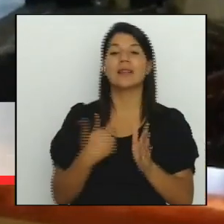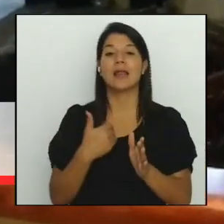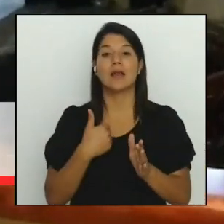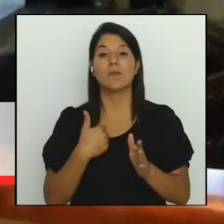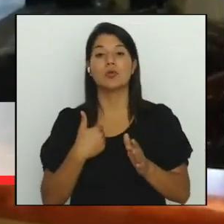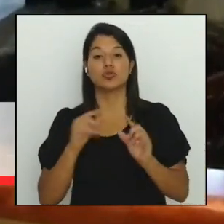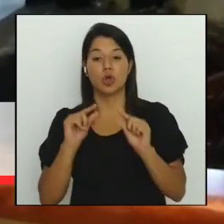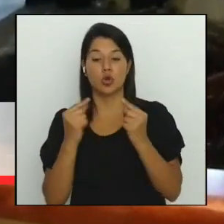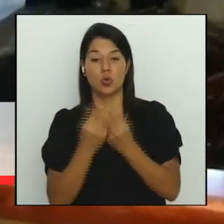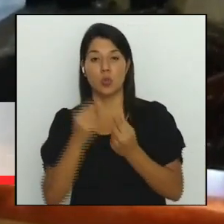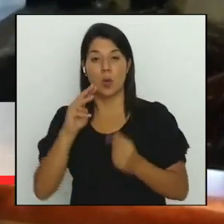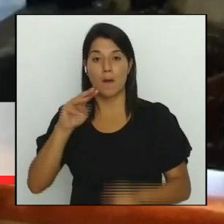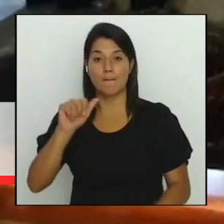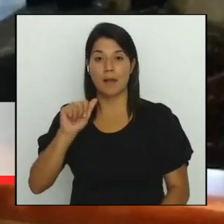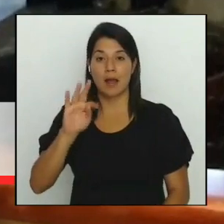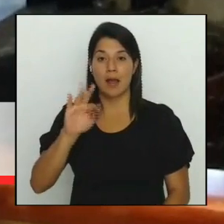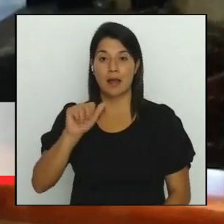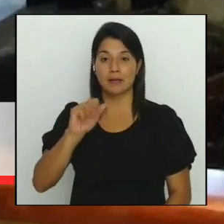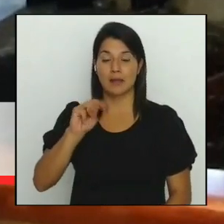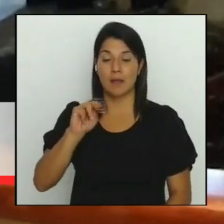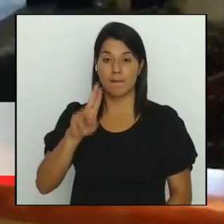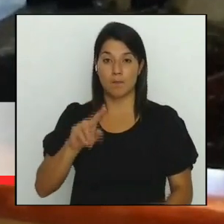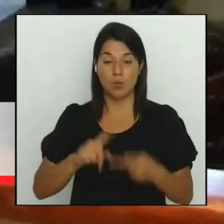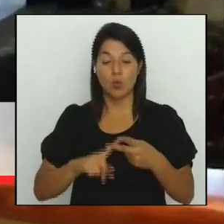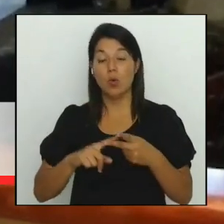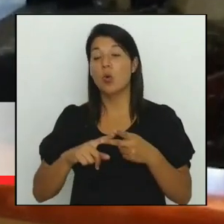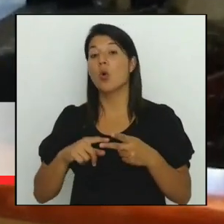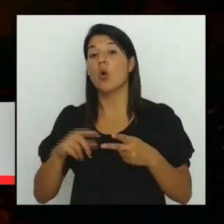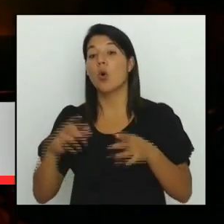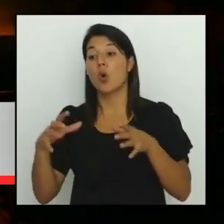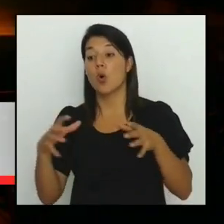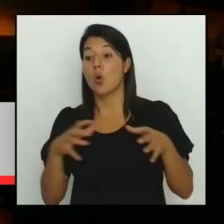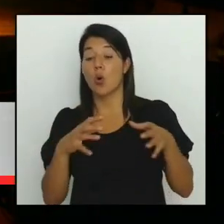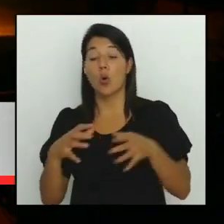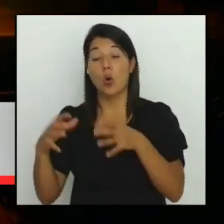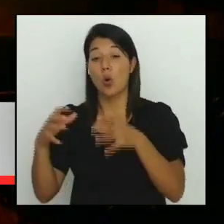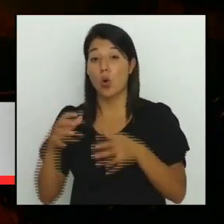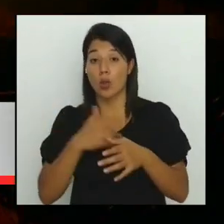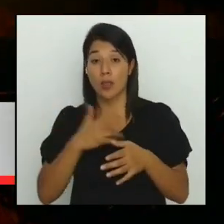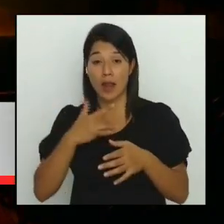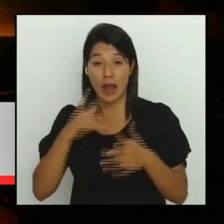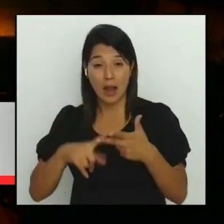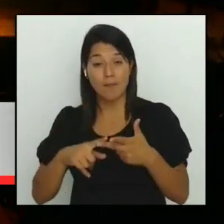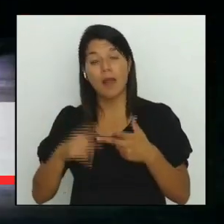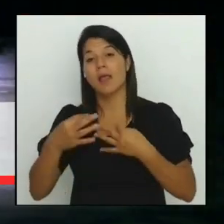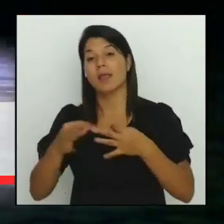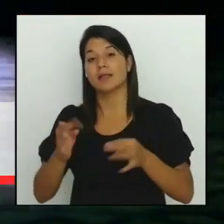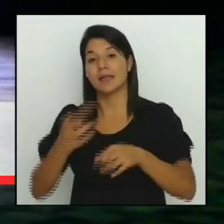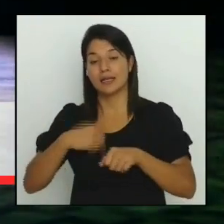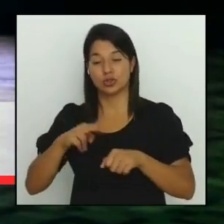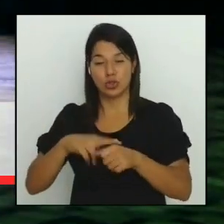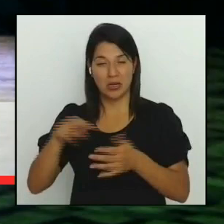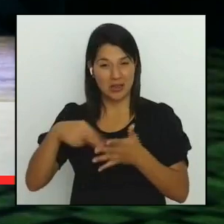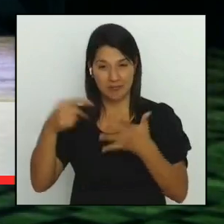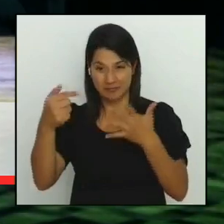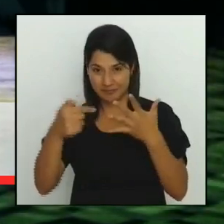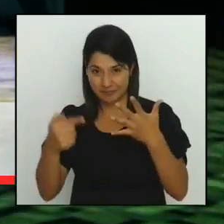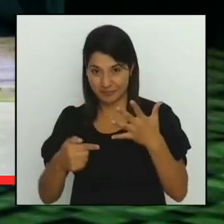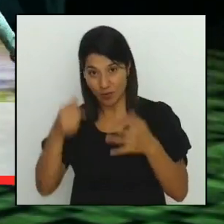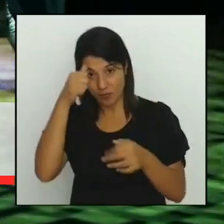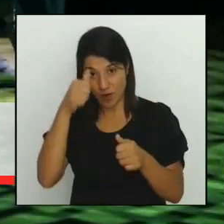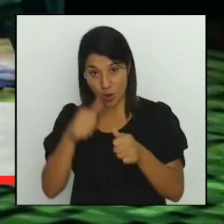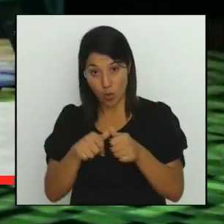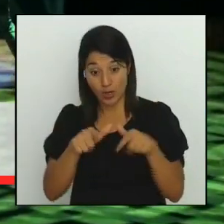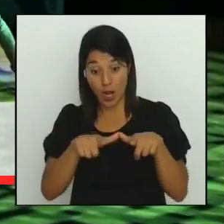coro voces del alma el taller nacional de teatro y el taller nacional de danza se le recuerda a los asistentes que el cupo es limitado